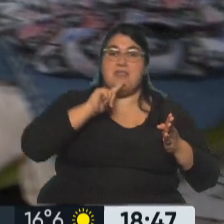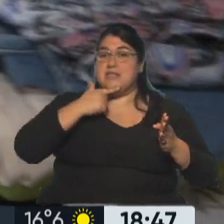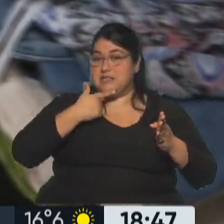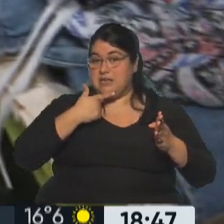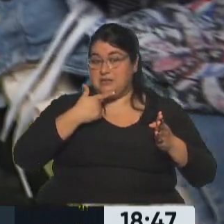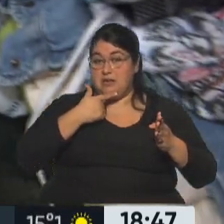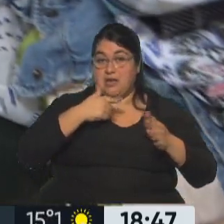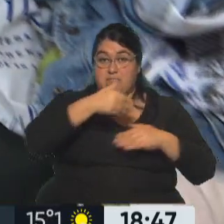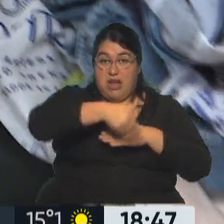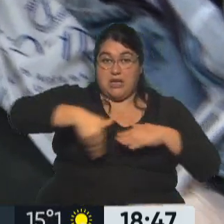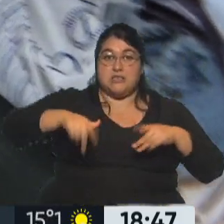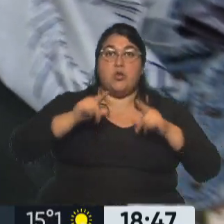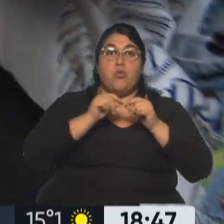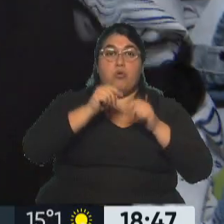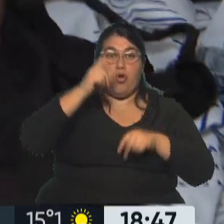número 1075.